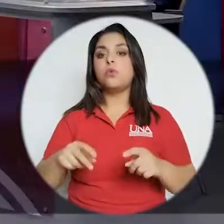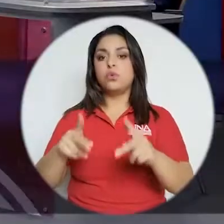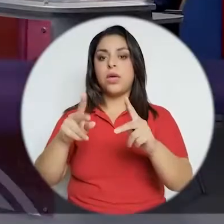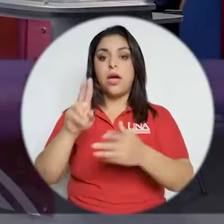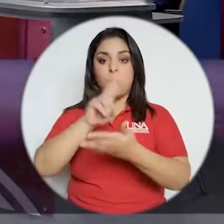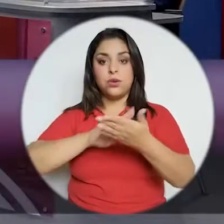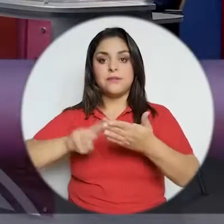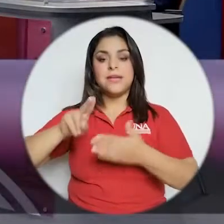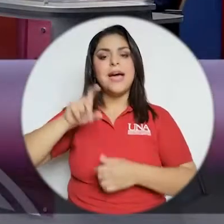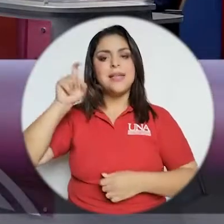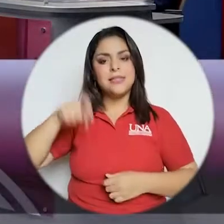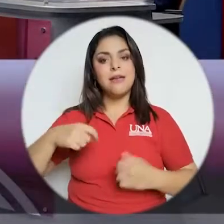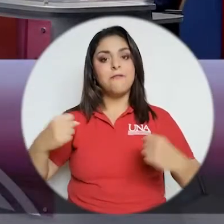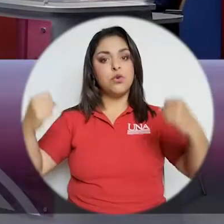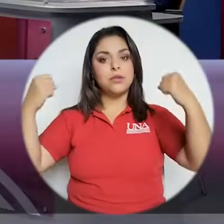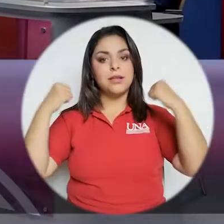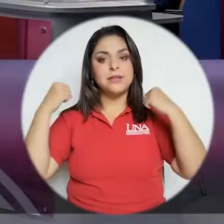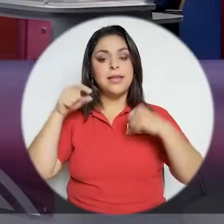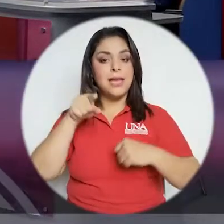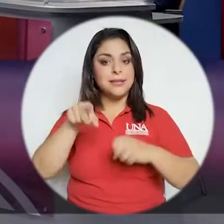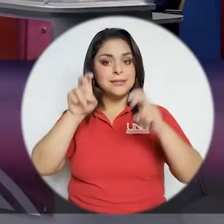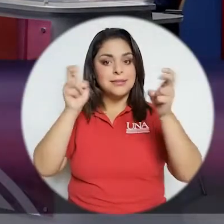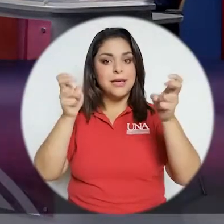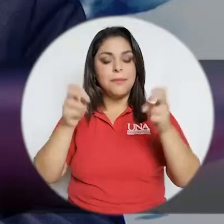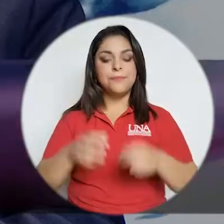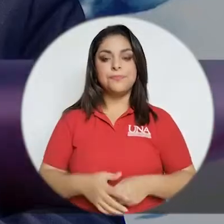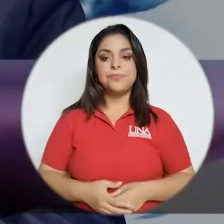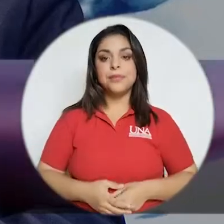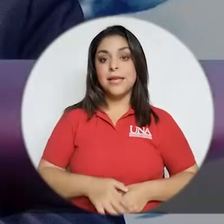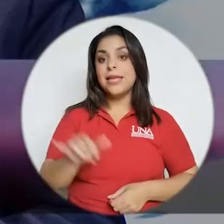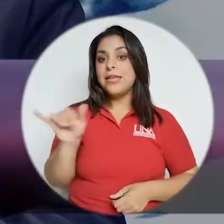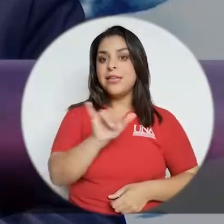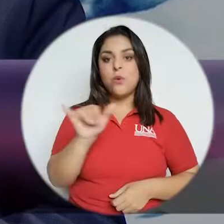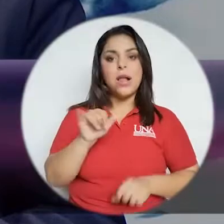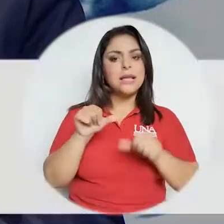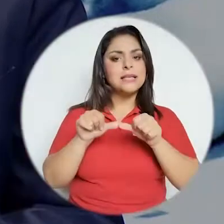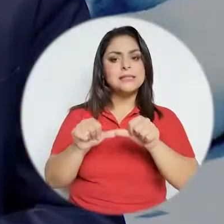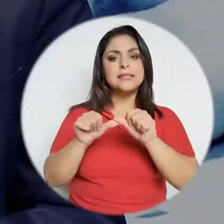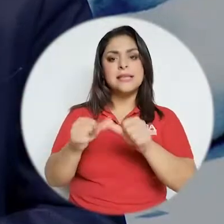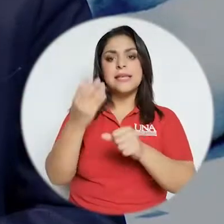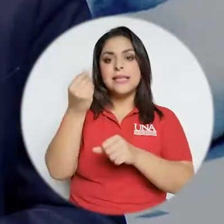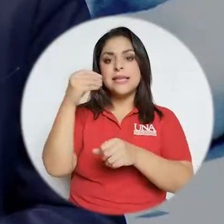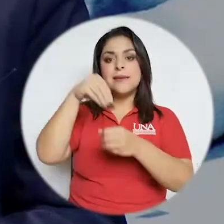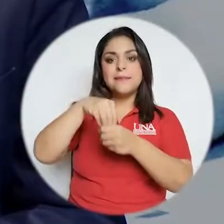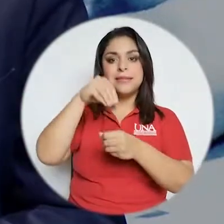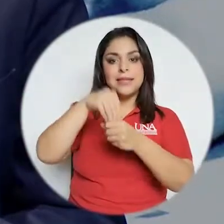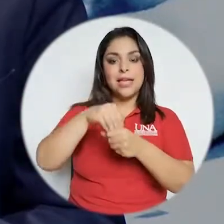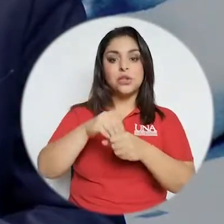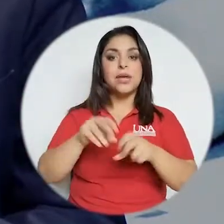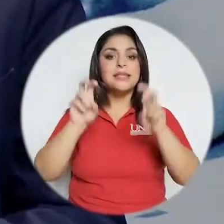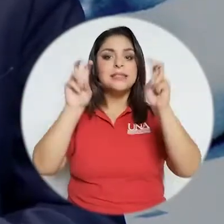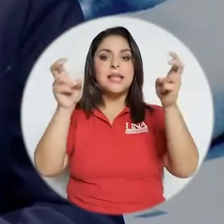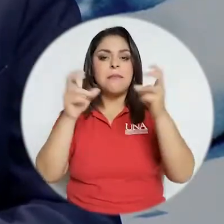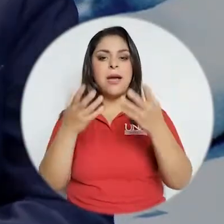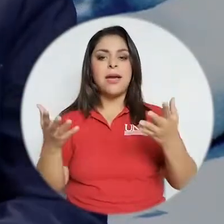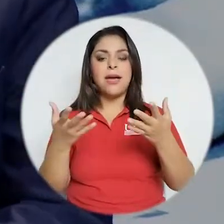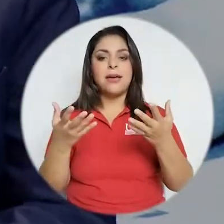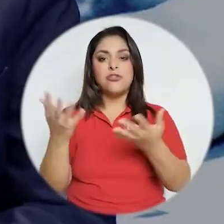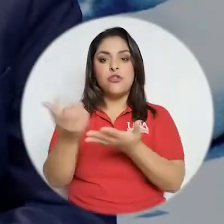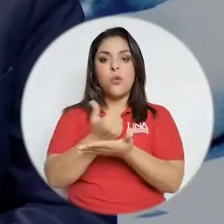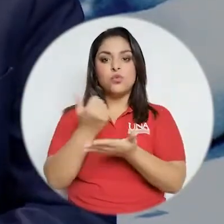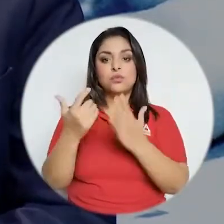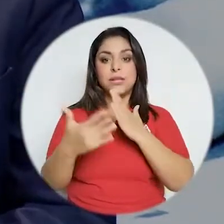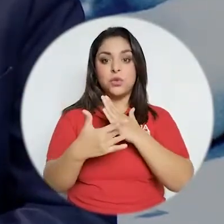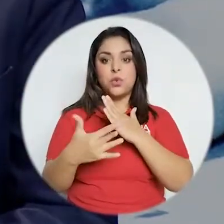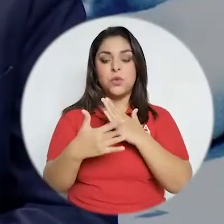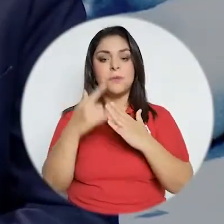que hay una oportunidad que la universidad tiene que fortalecer en este ámbito igual que cómo seguir invirtiendo en el tema